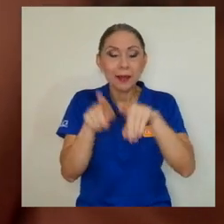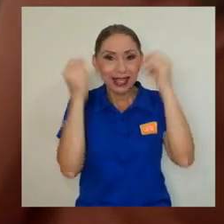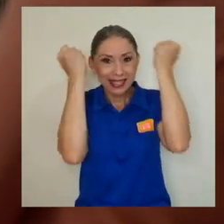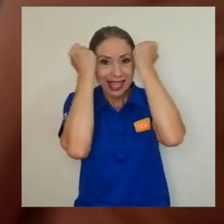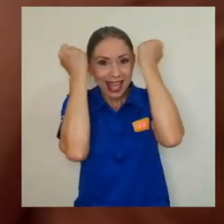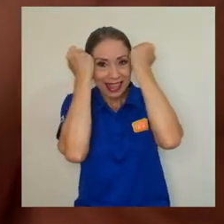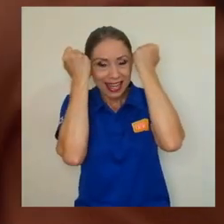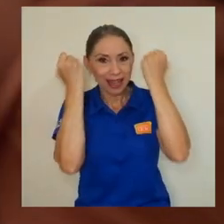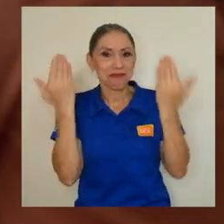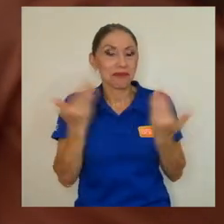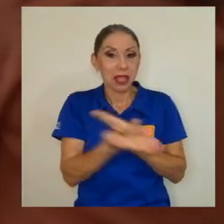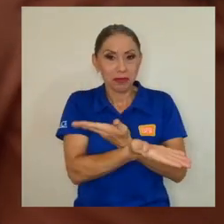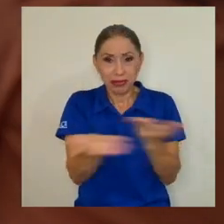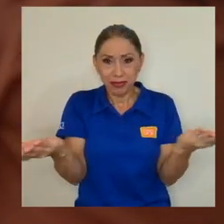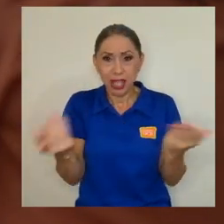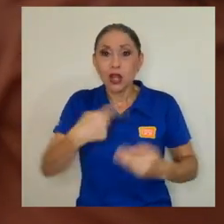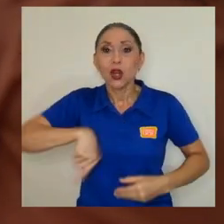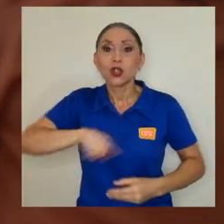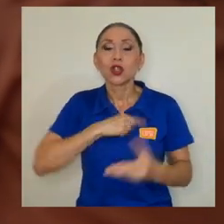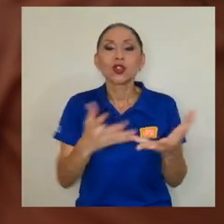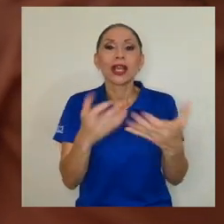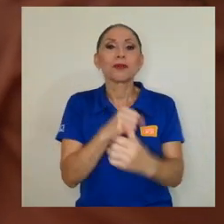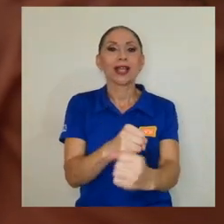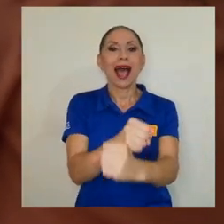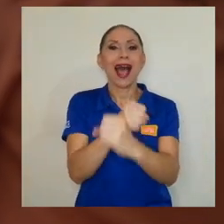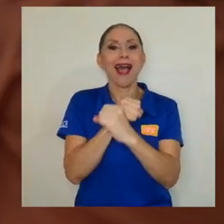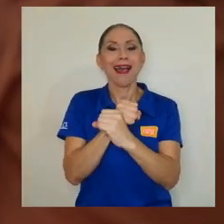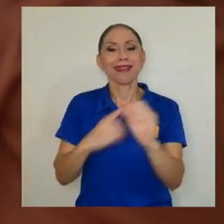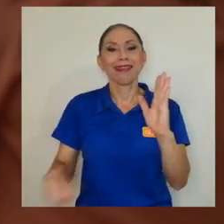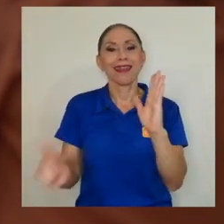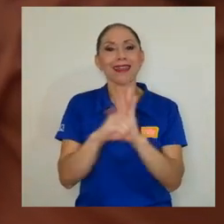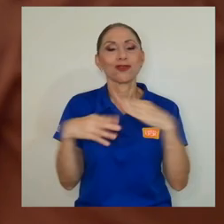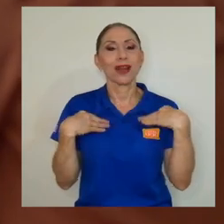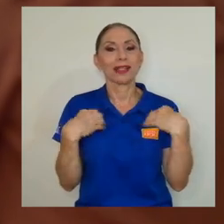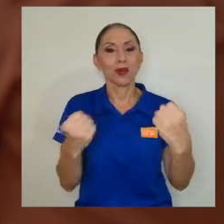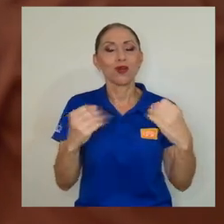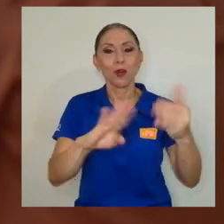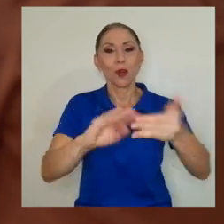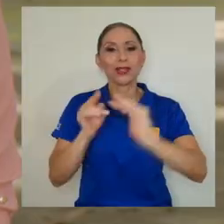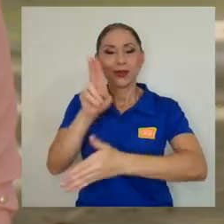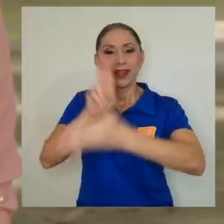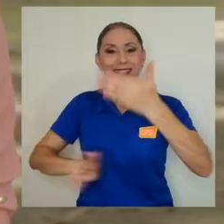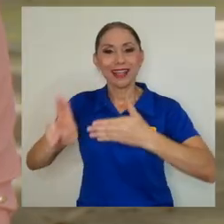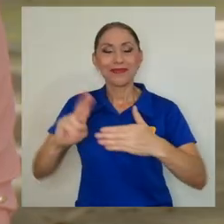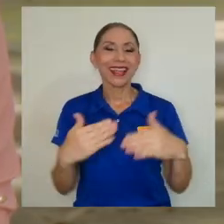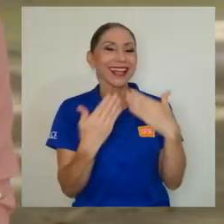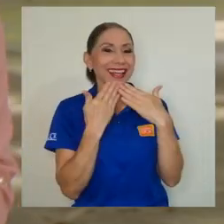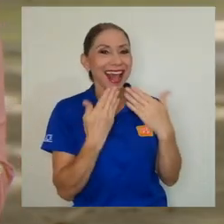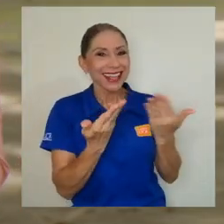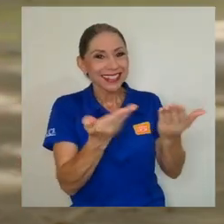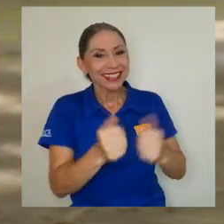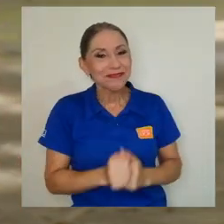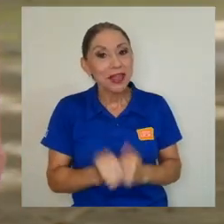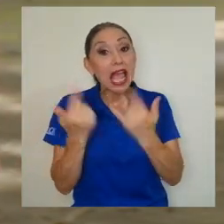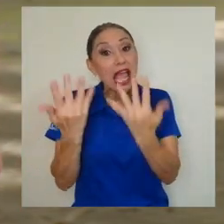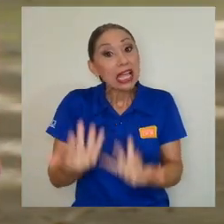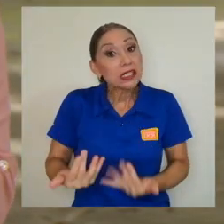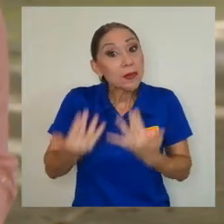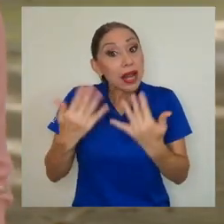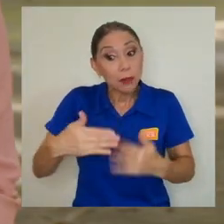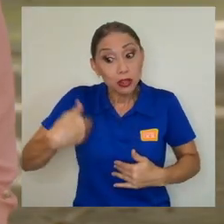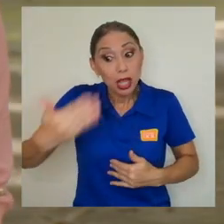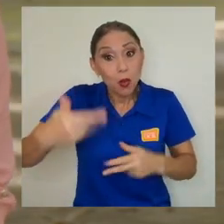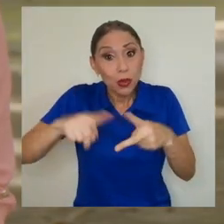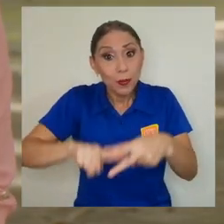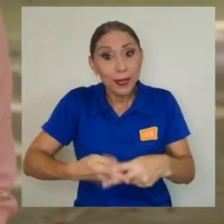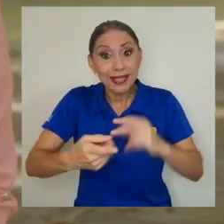dirigidos a esta población. Lo que queremos es garantizar el derecho a la salud de la población universitaria. Pues muchísimas gracias Jaime, esperemos que en verdad cuando